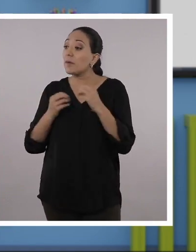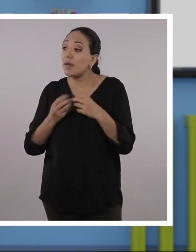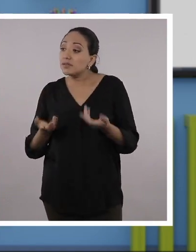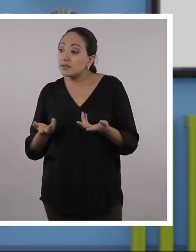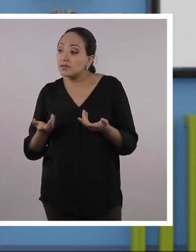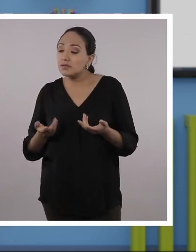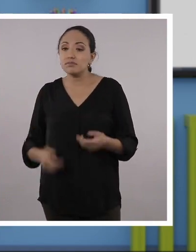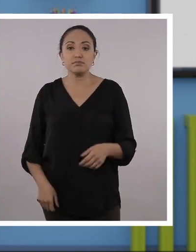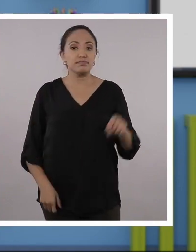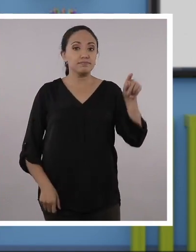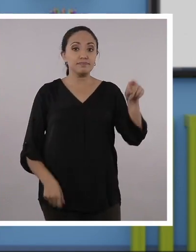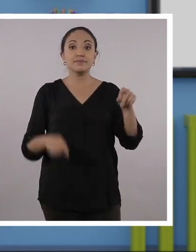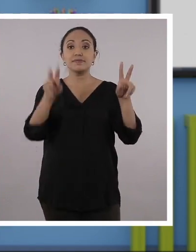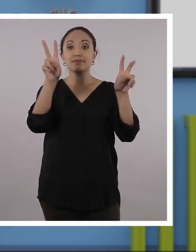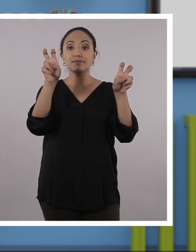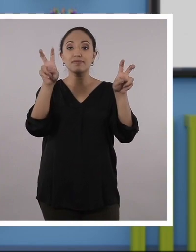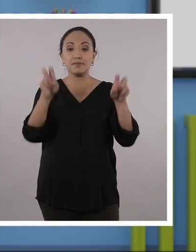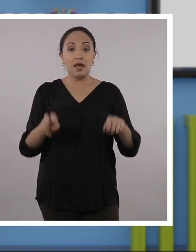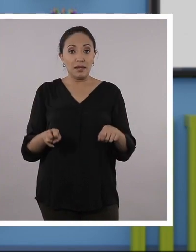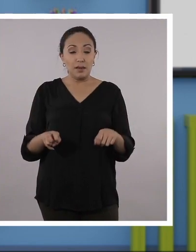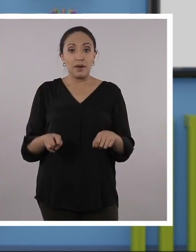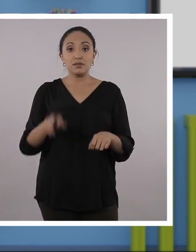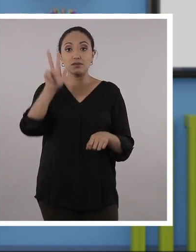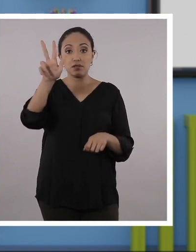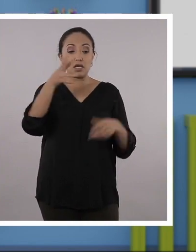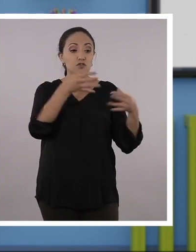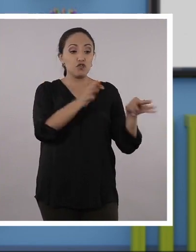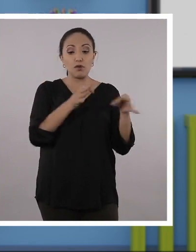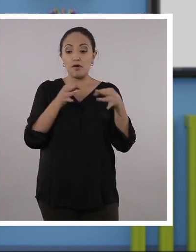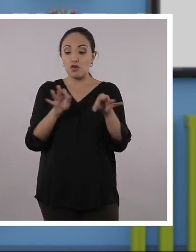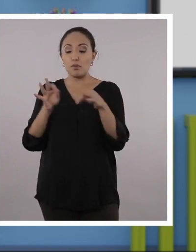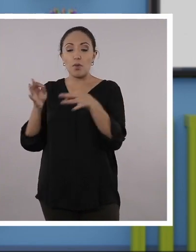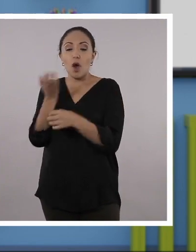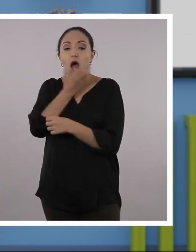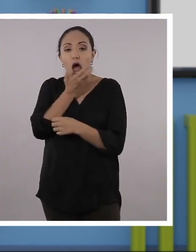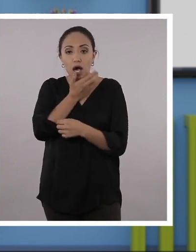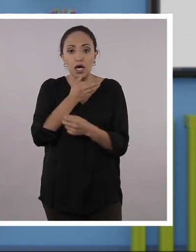más vamos a ver? Vamos a ver acerca de las tres formas del calor.